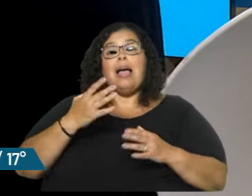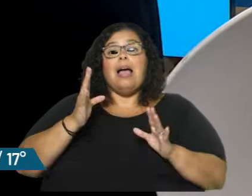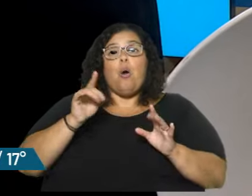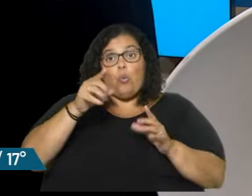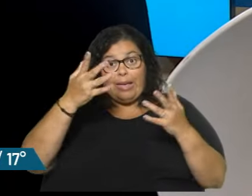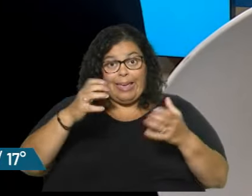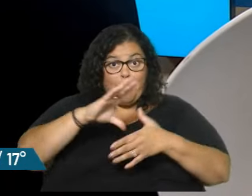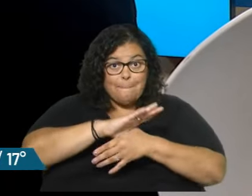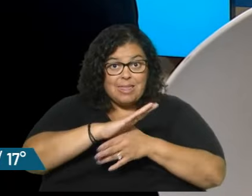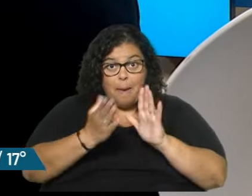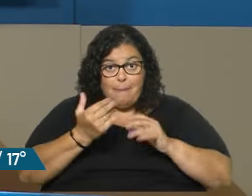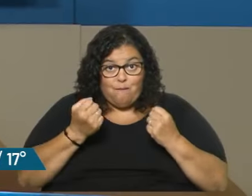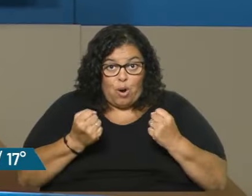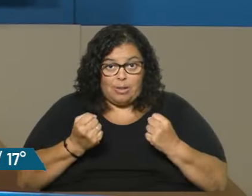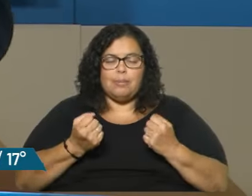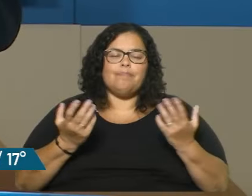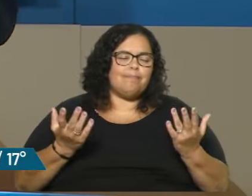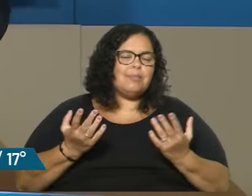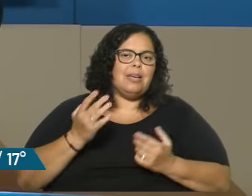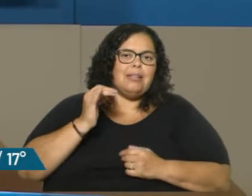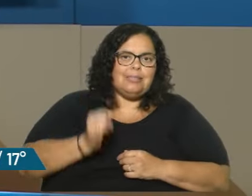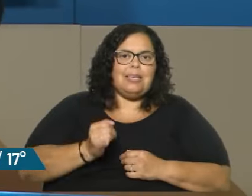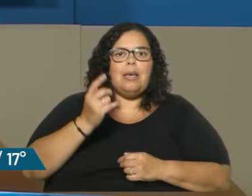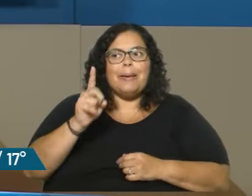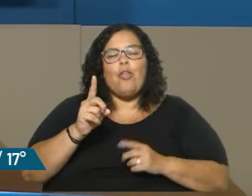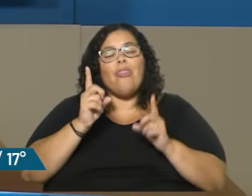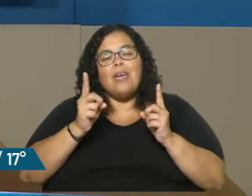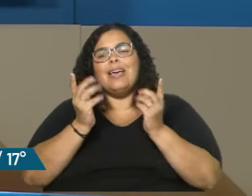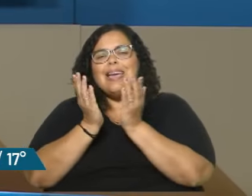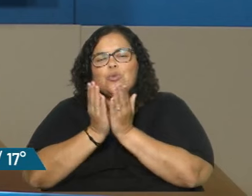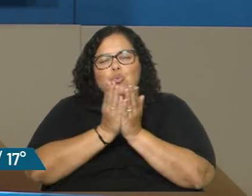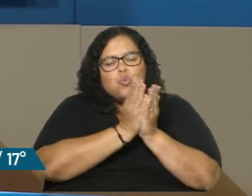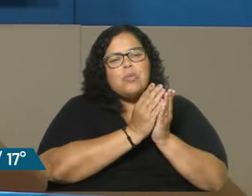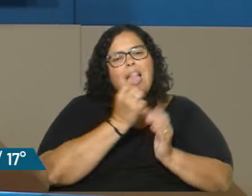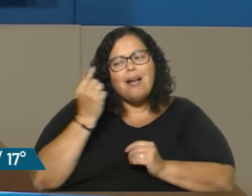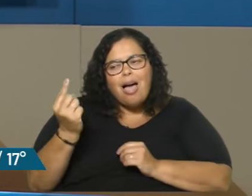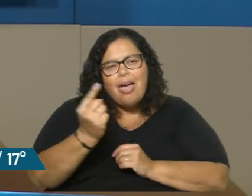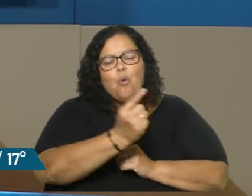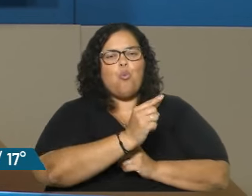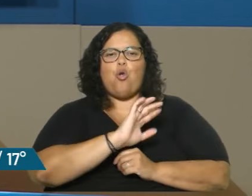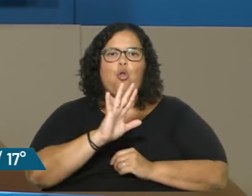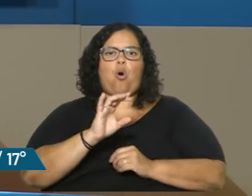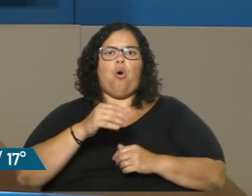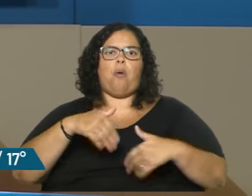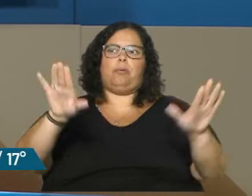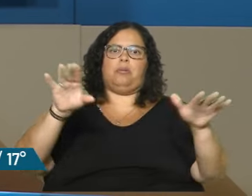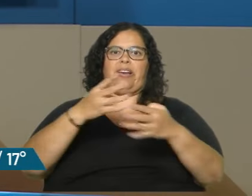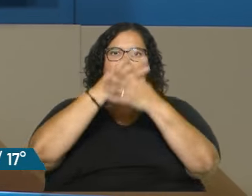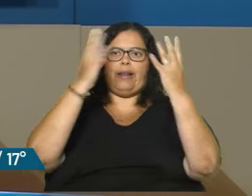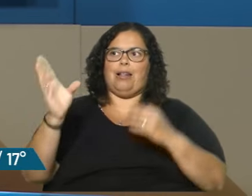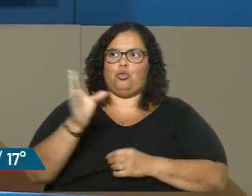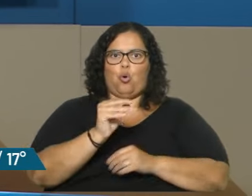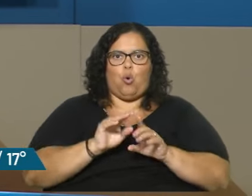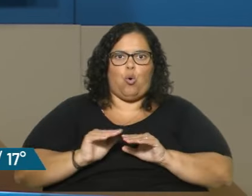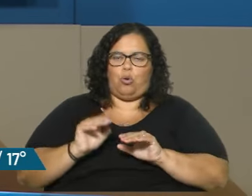Hay muchas cosas que hay que estudiar caso a caso. No es de forma deliberada. Pero uno entiende, ¿no?, que Uruguay tiene